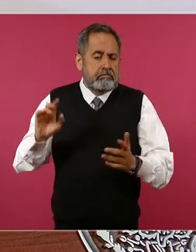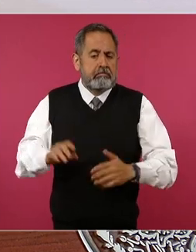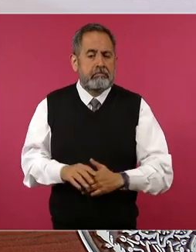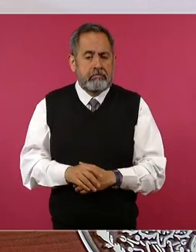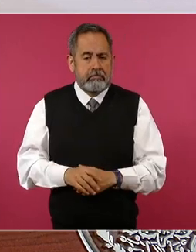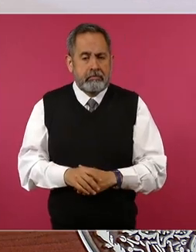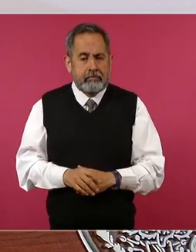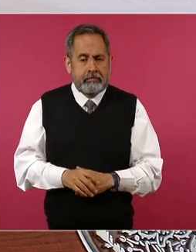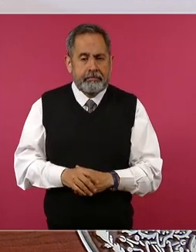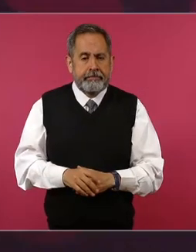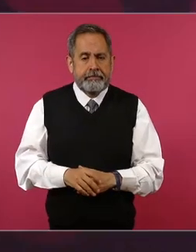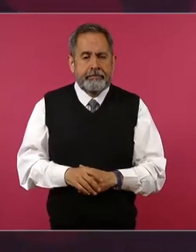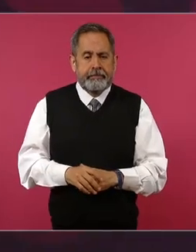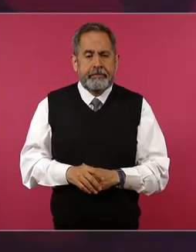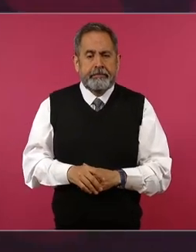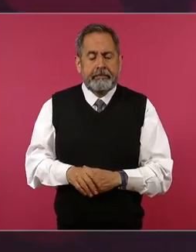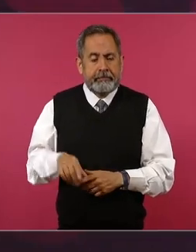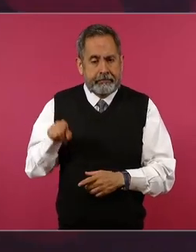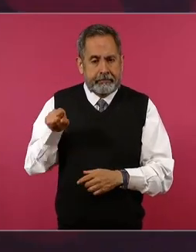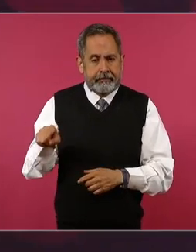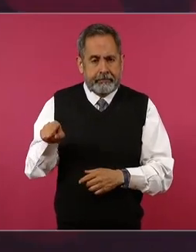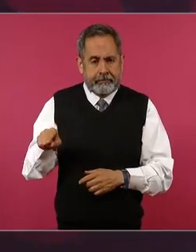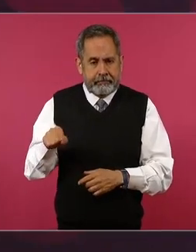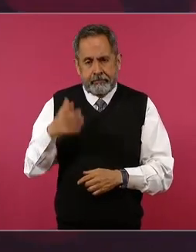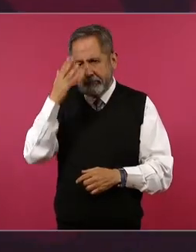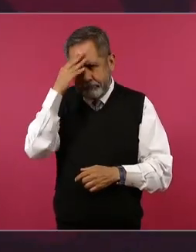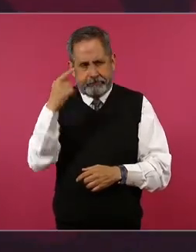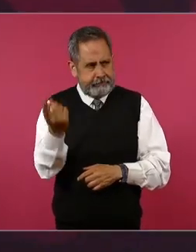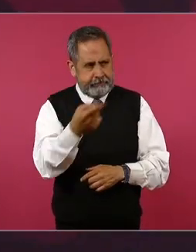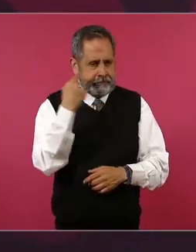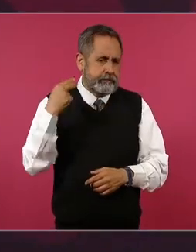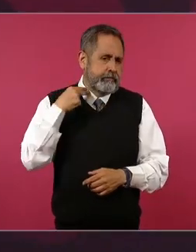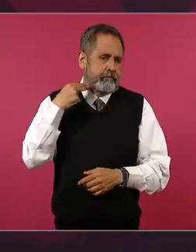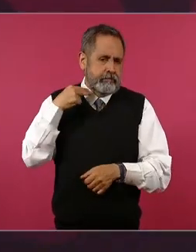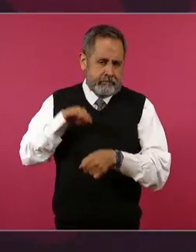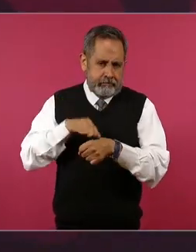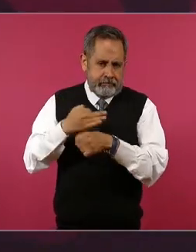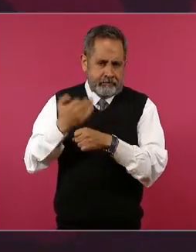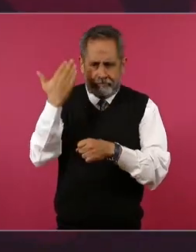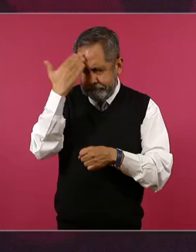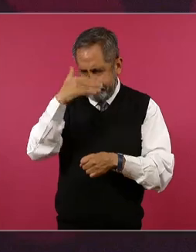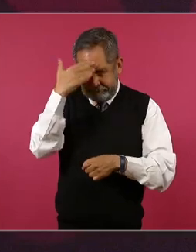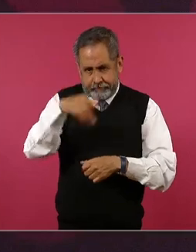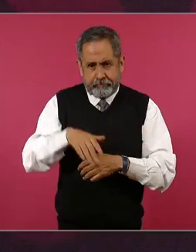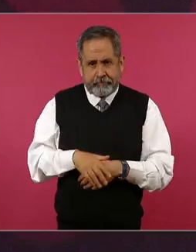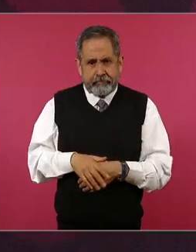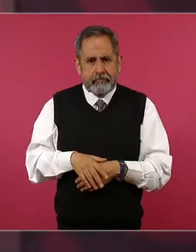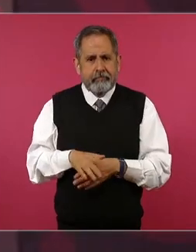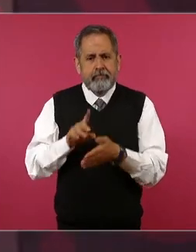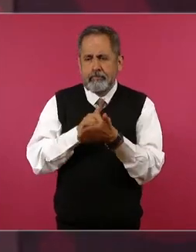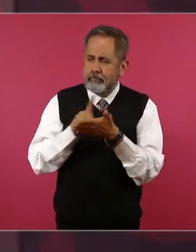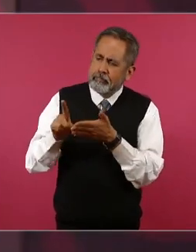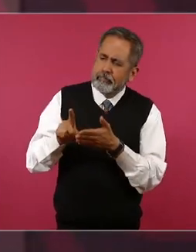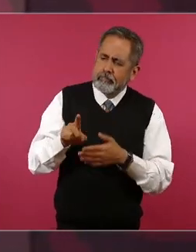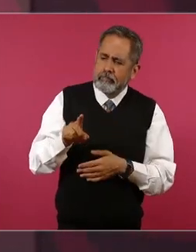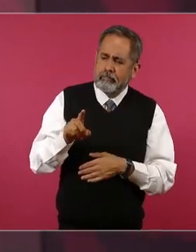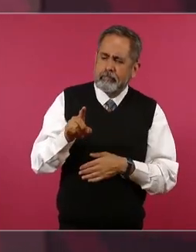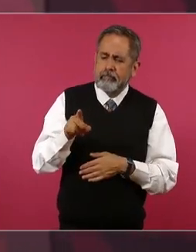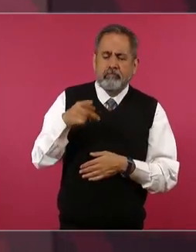no más que hay eso lo saben los notarios un derecho de usufructo